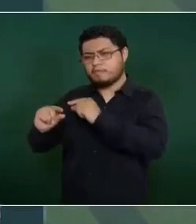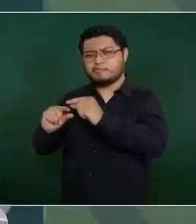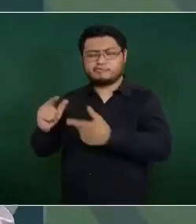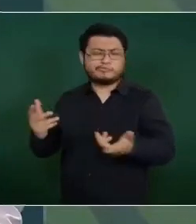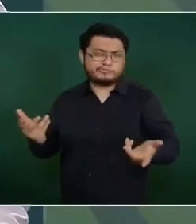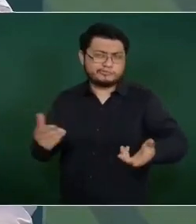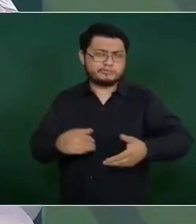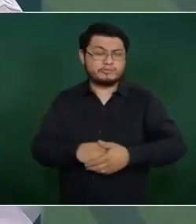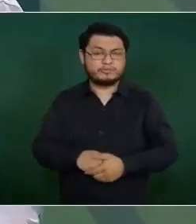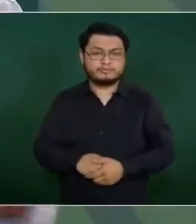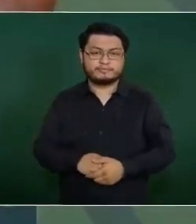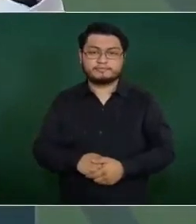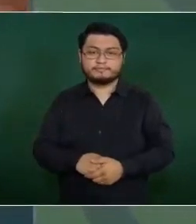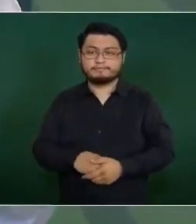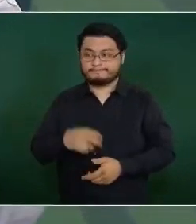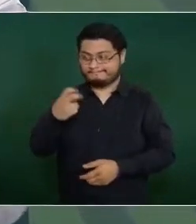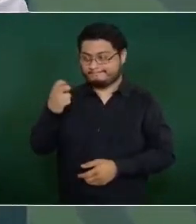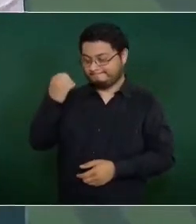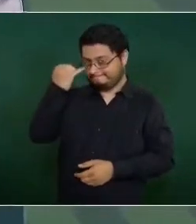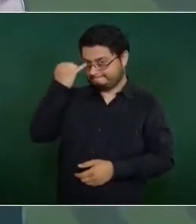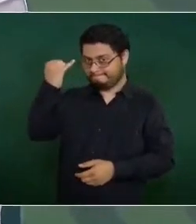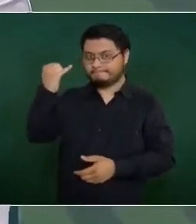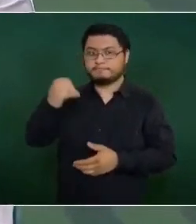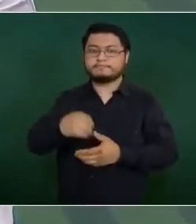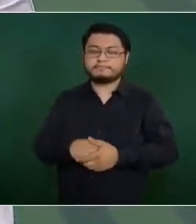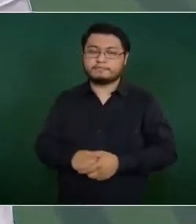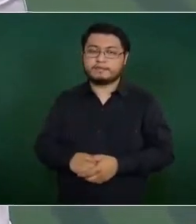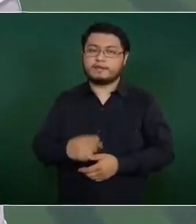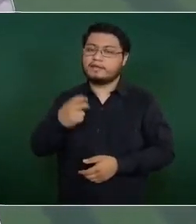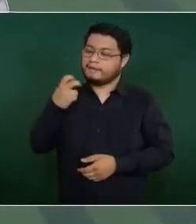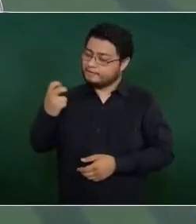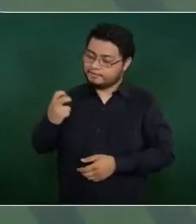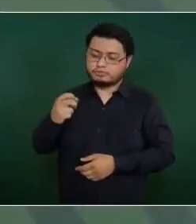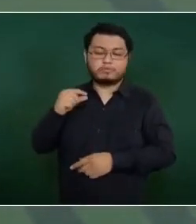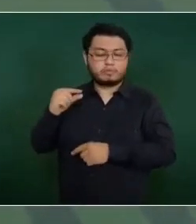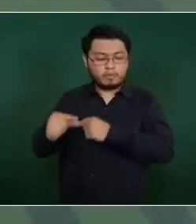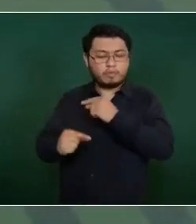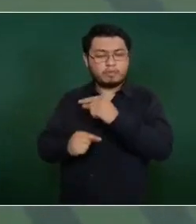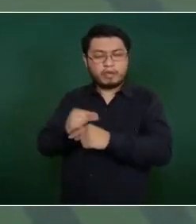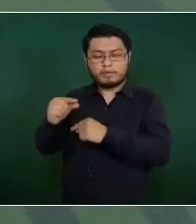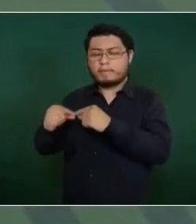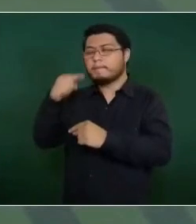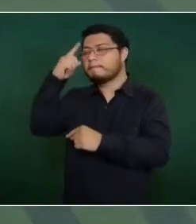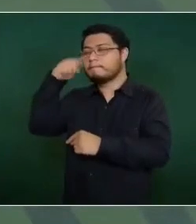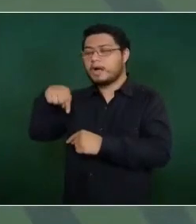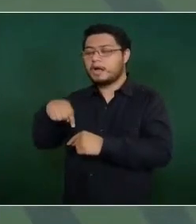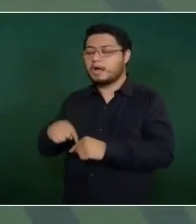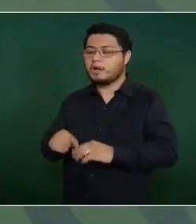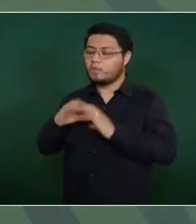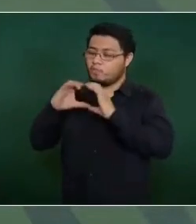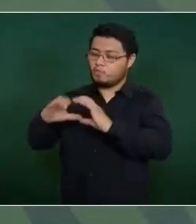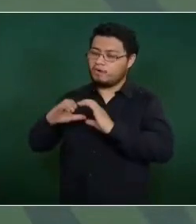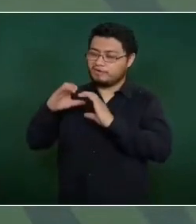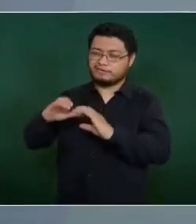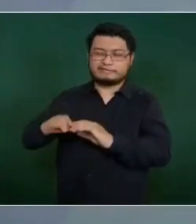Y se van más siempre por el combate a la